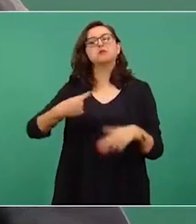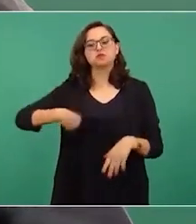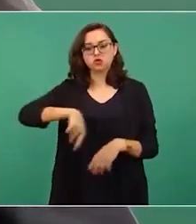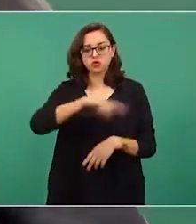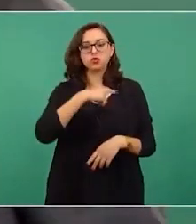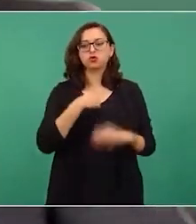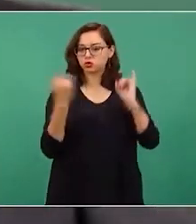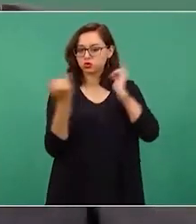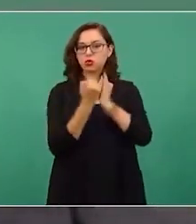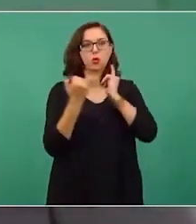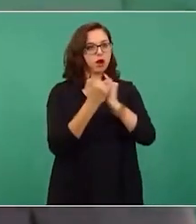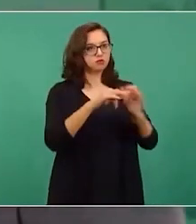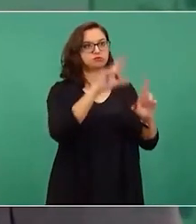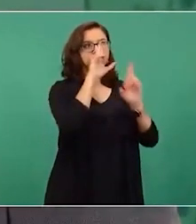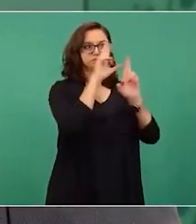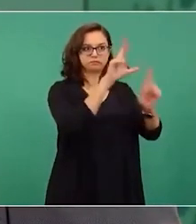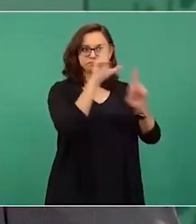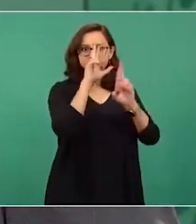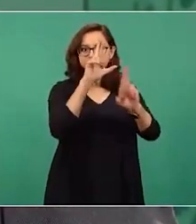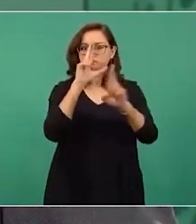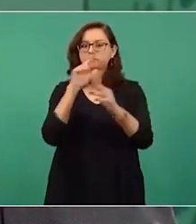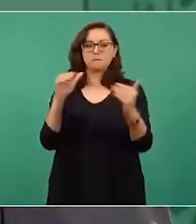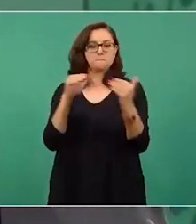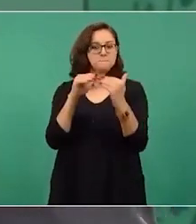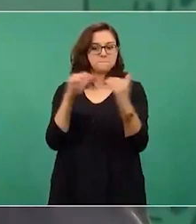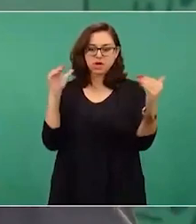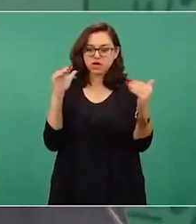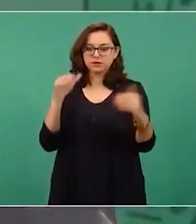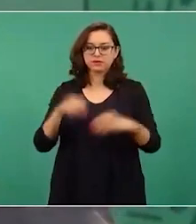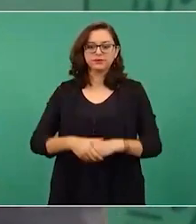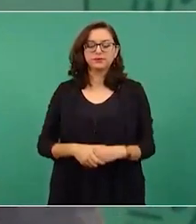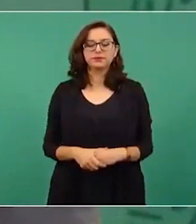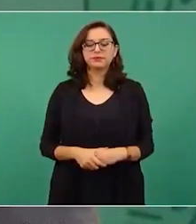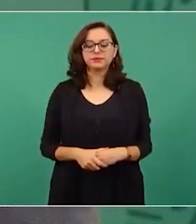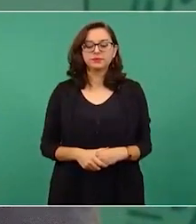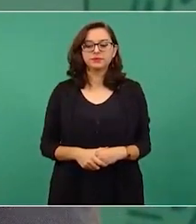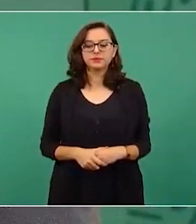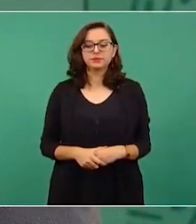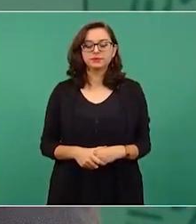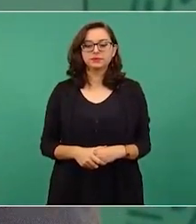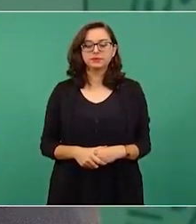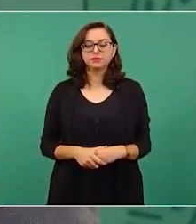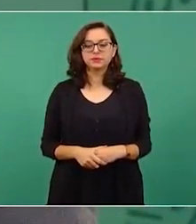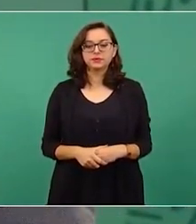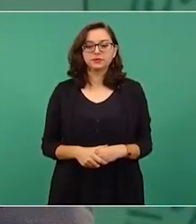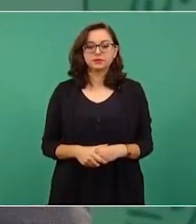a todos los países aplicamos la